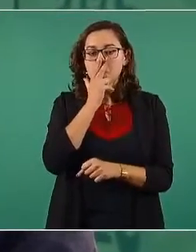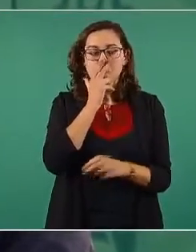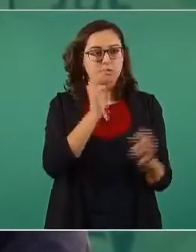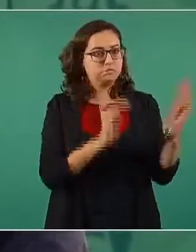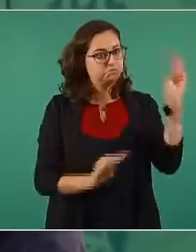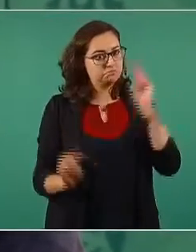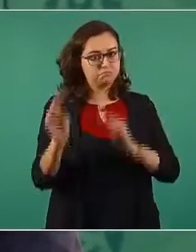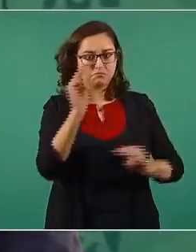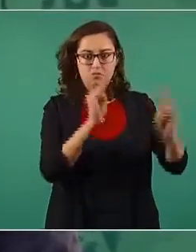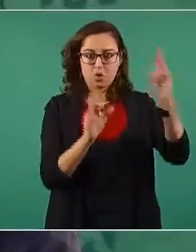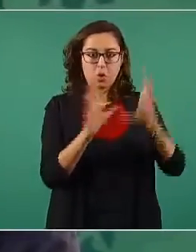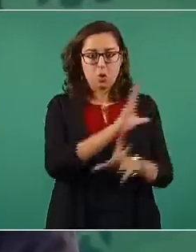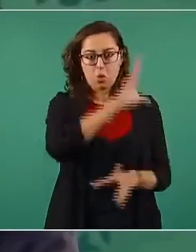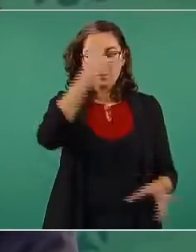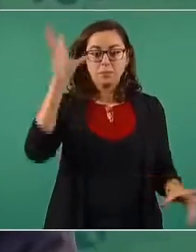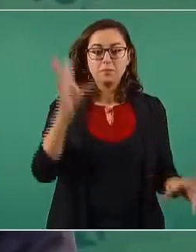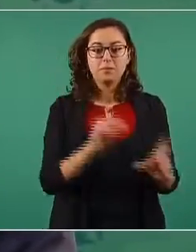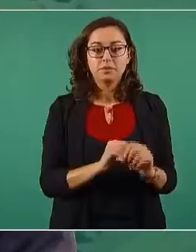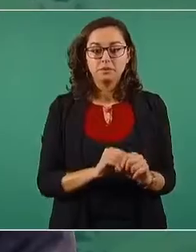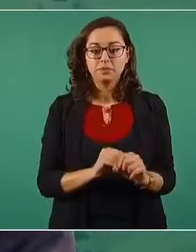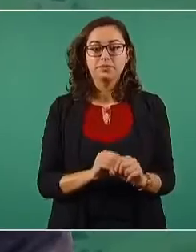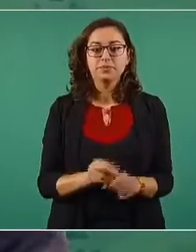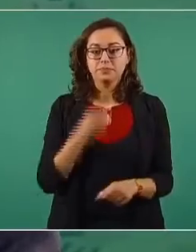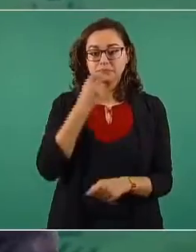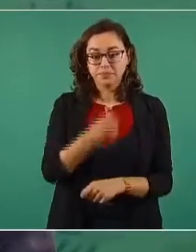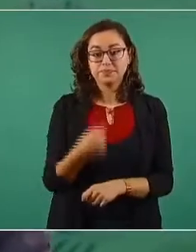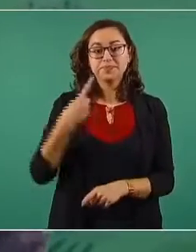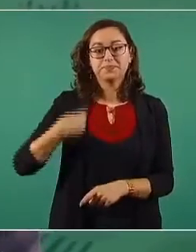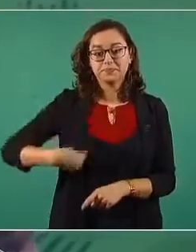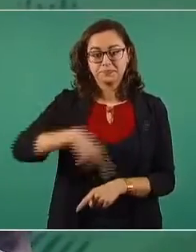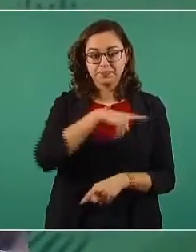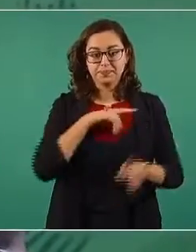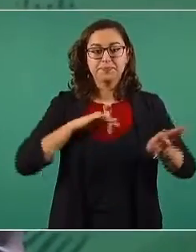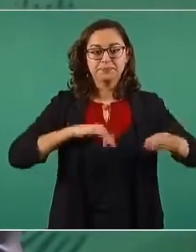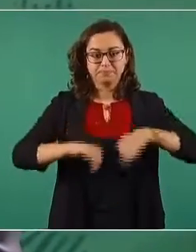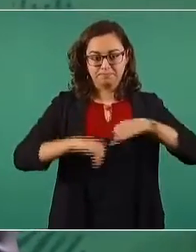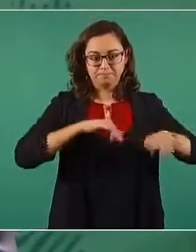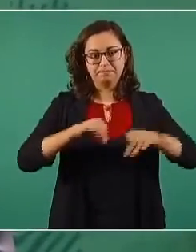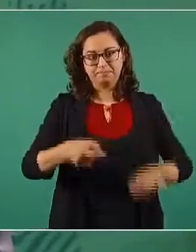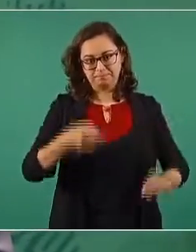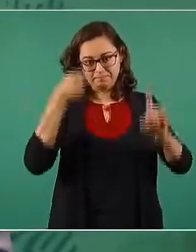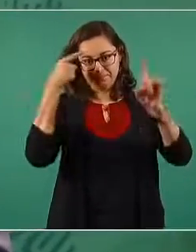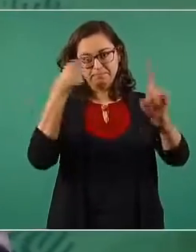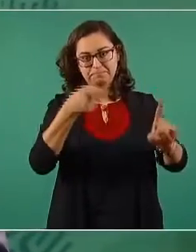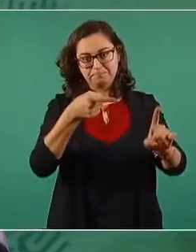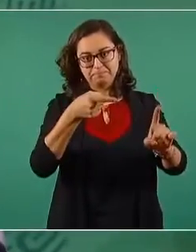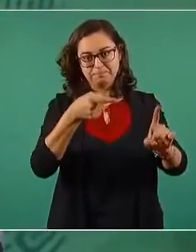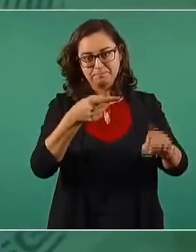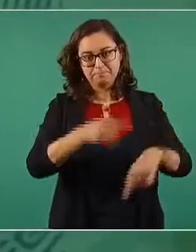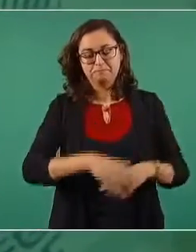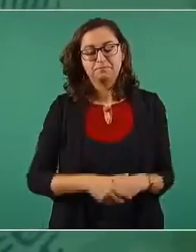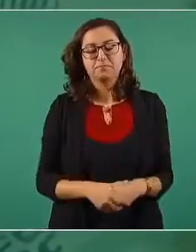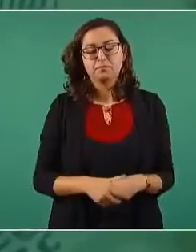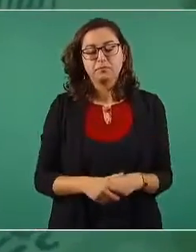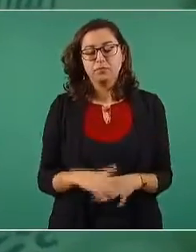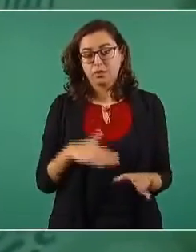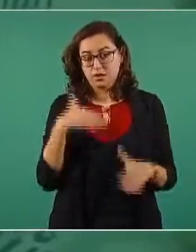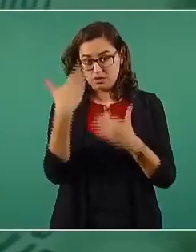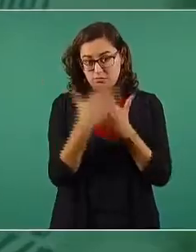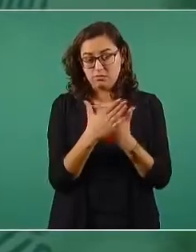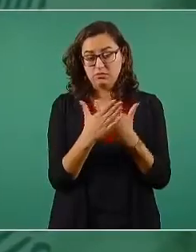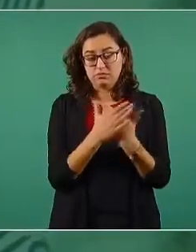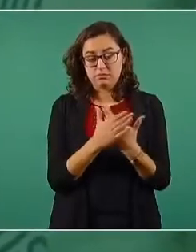de San Miguelito. Estamos trabajando en ese propósito y ya pronto